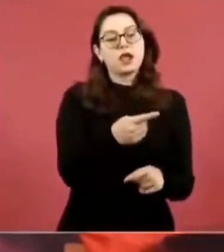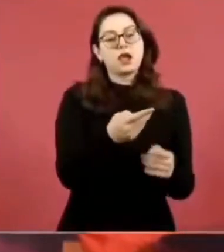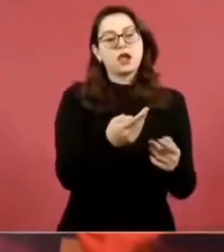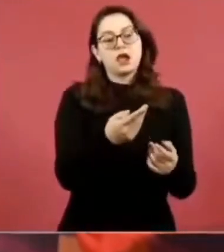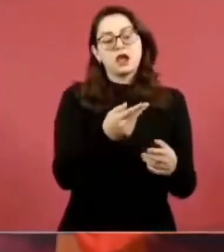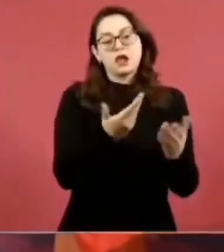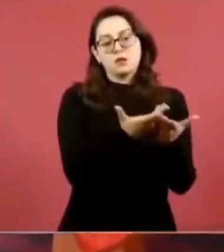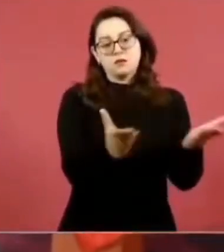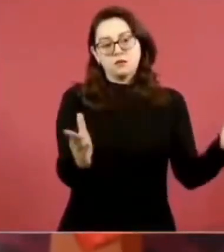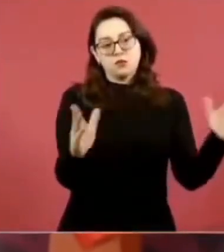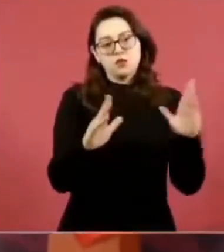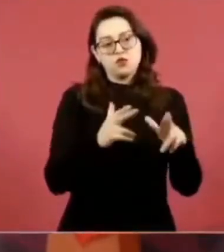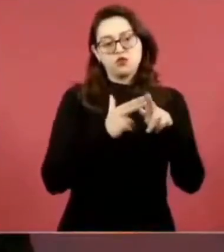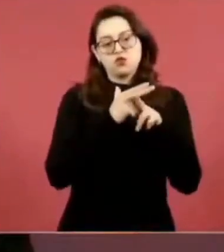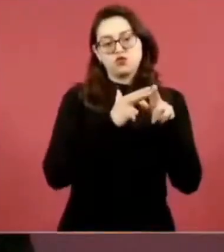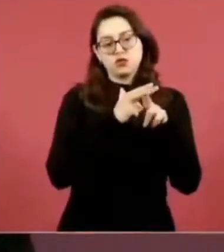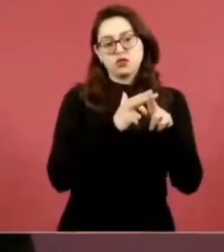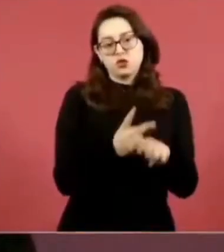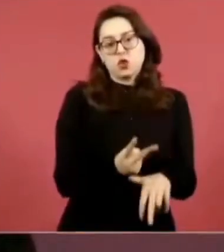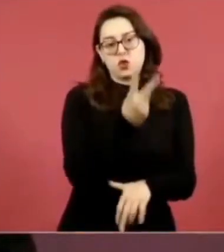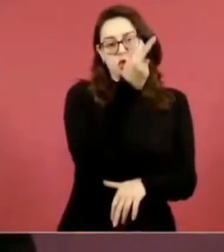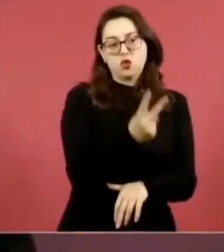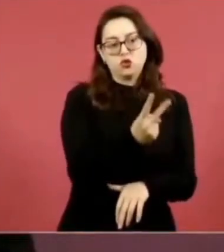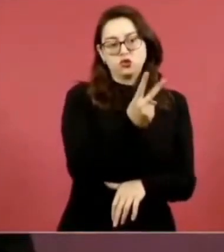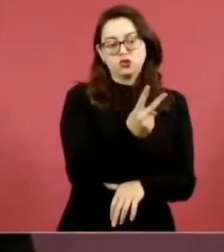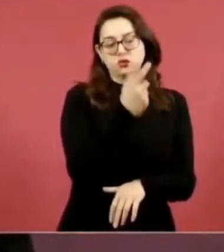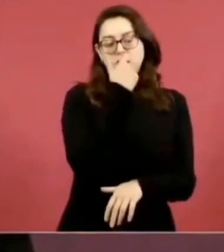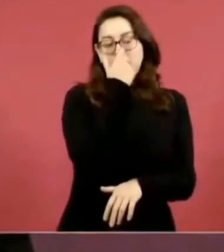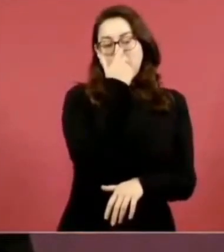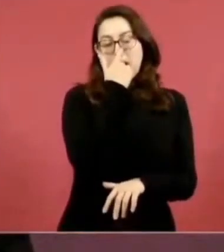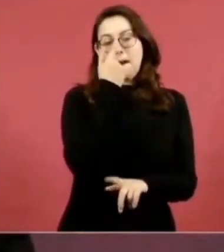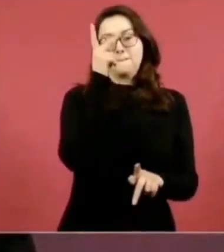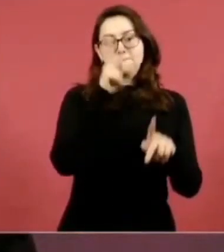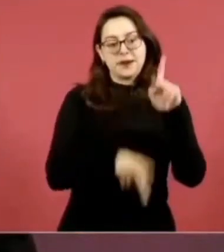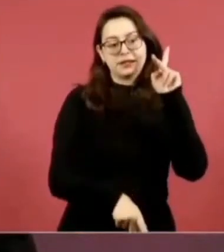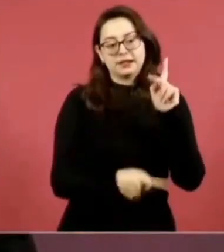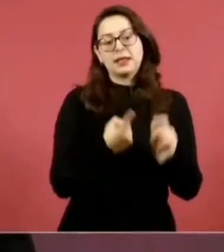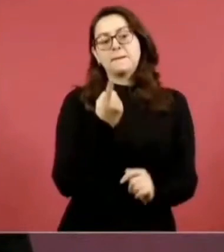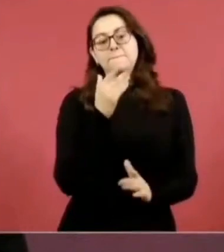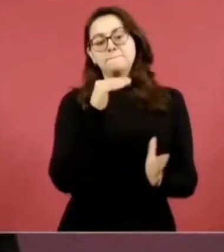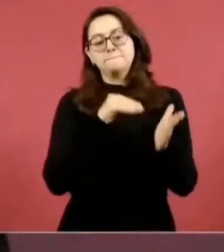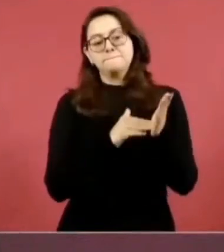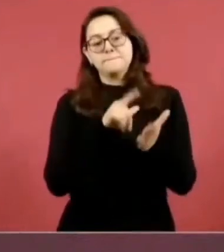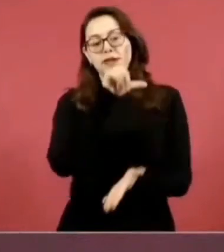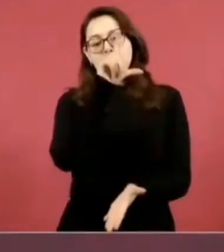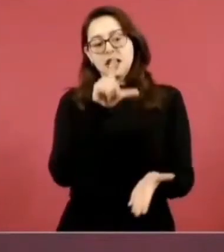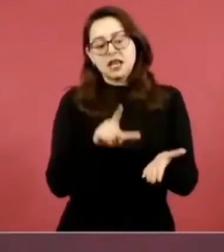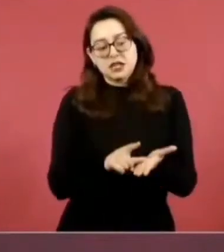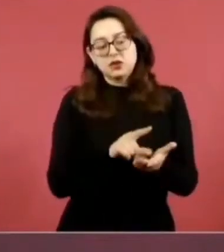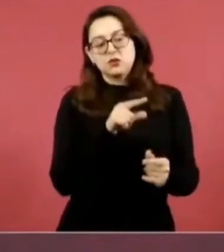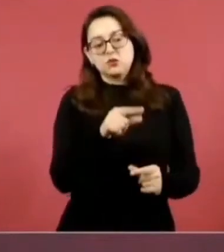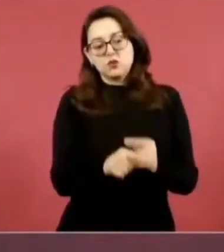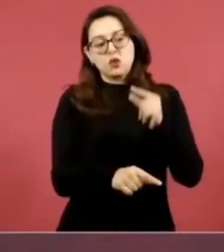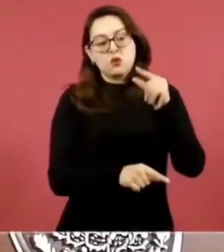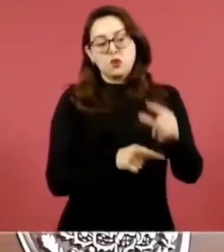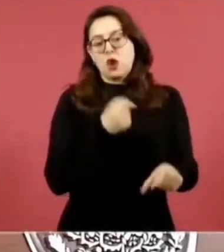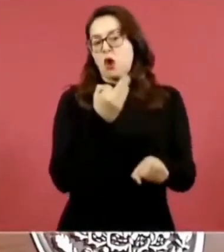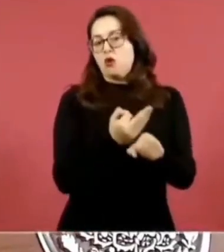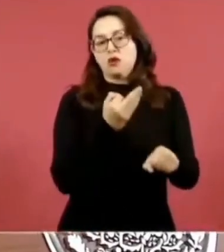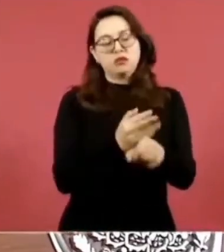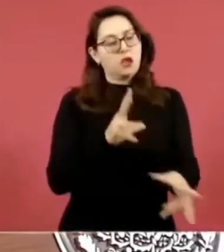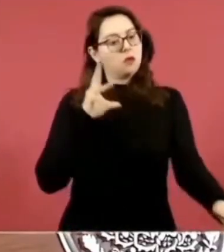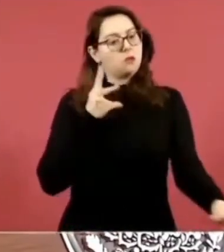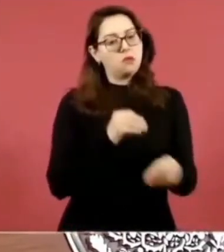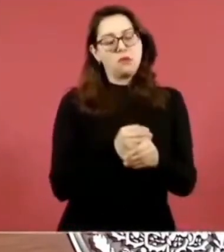por segundo y ya terminamos con los cinco mil litros por segundo, ya está